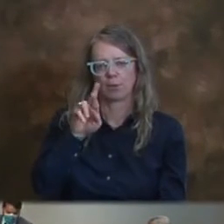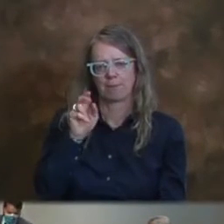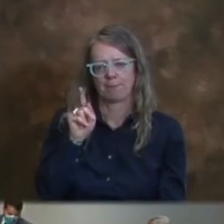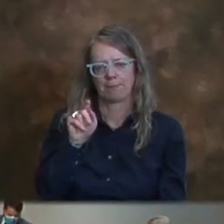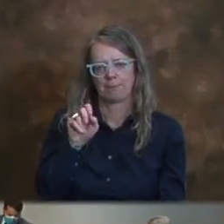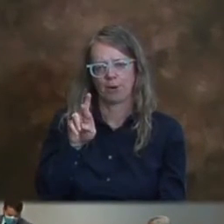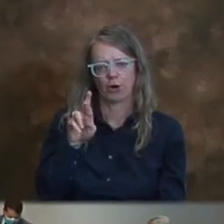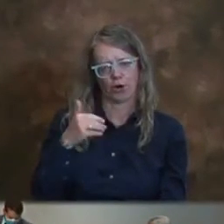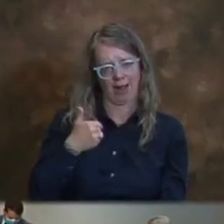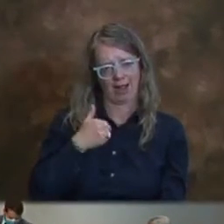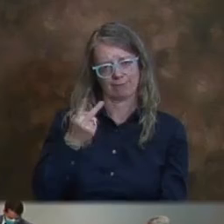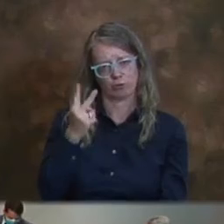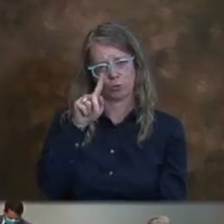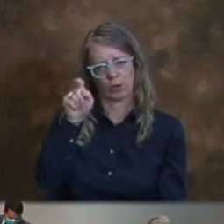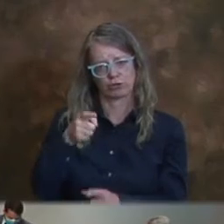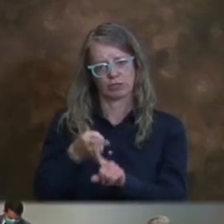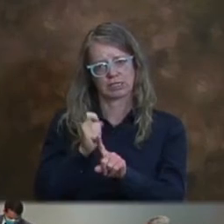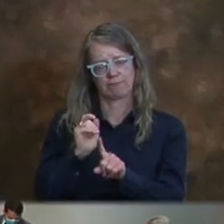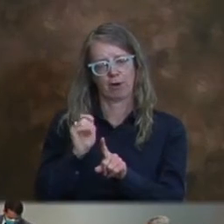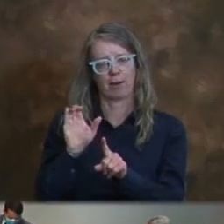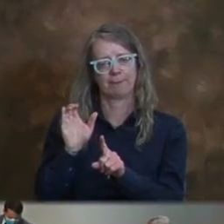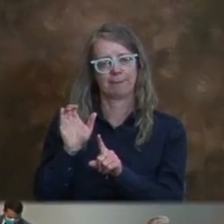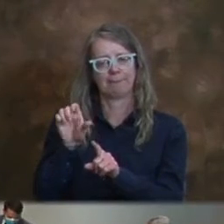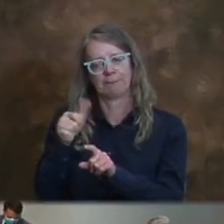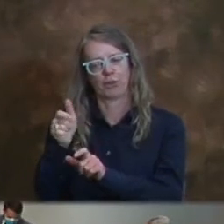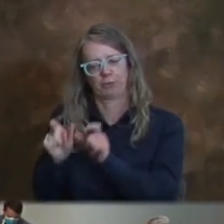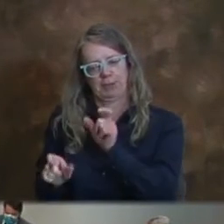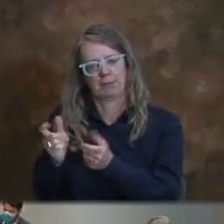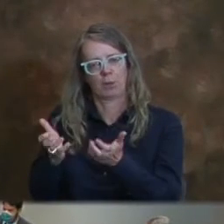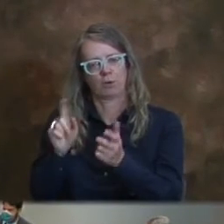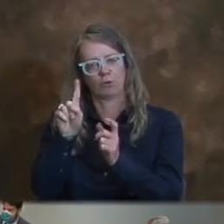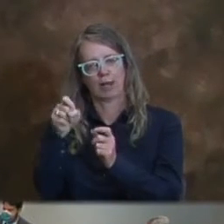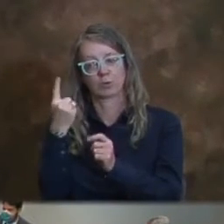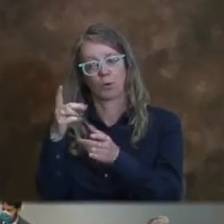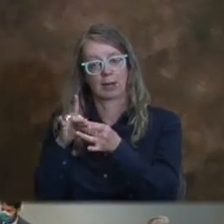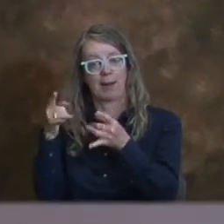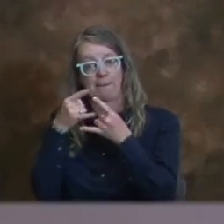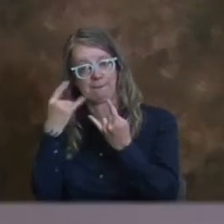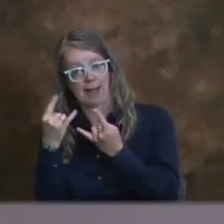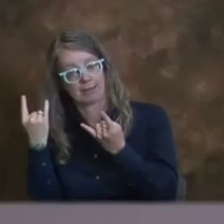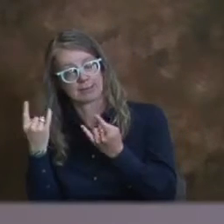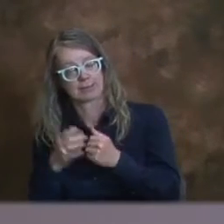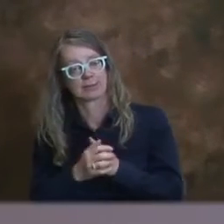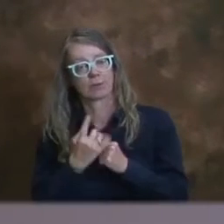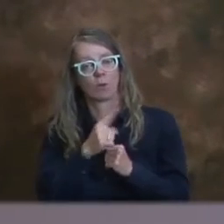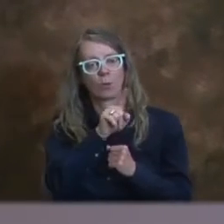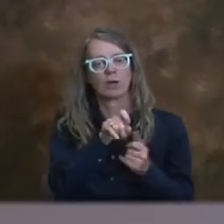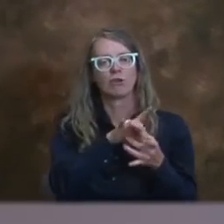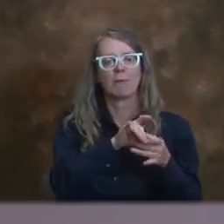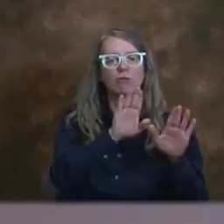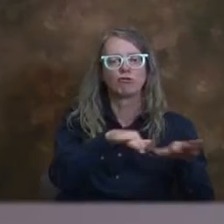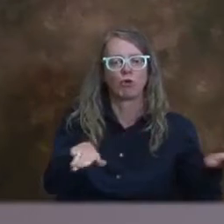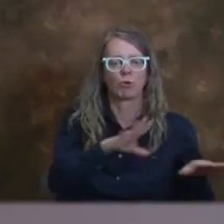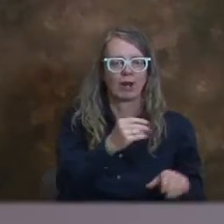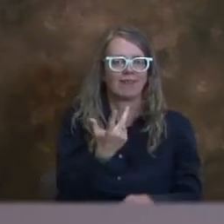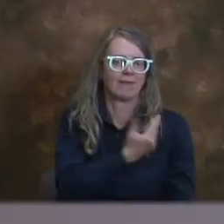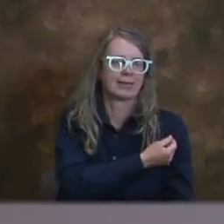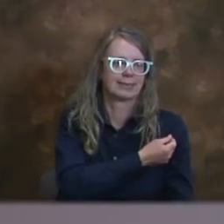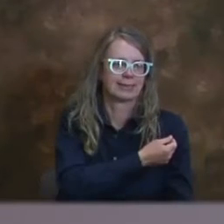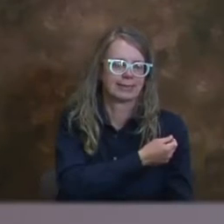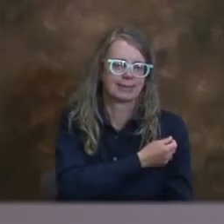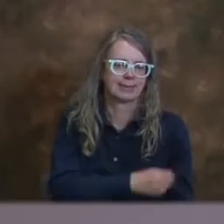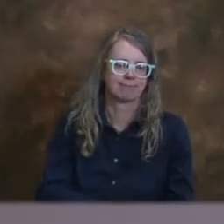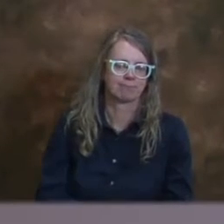Hay varias preguntas de constituyentes que desearía preguntar, una acerca de las mascarillas y otra acerca de los niños y las